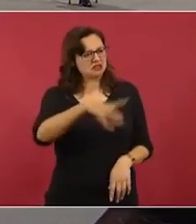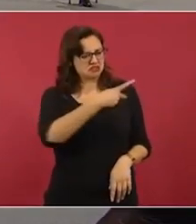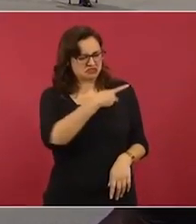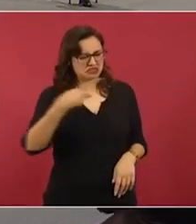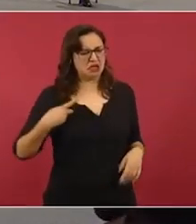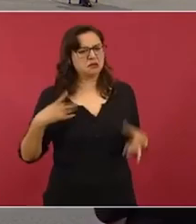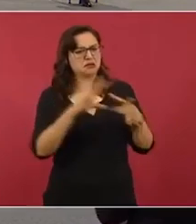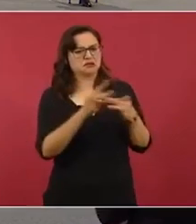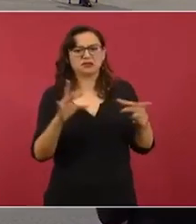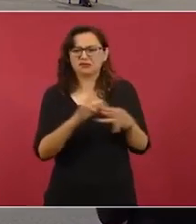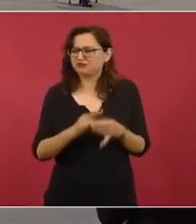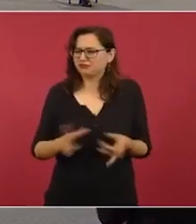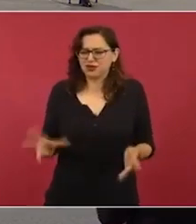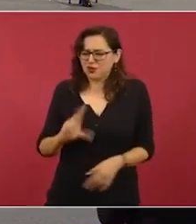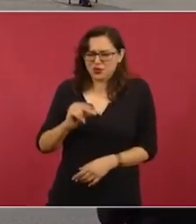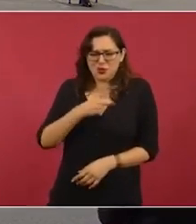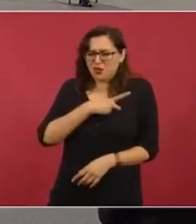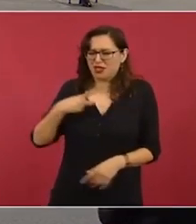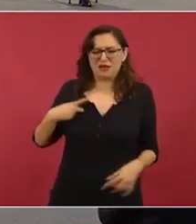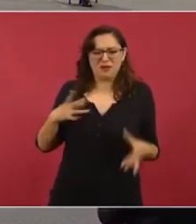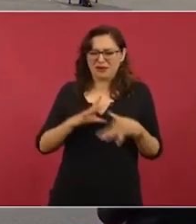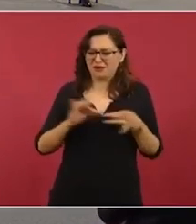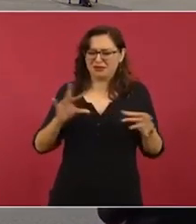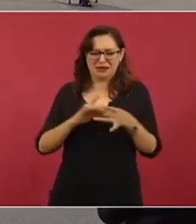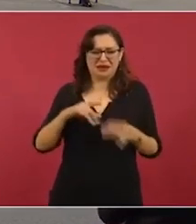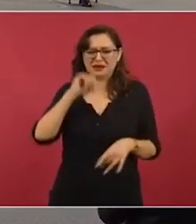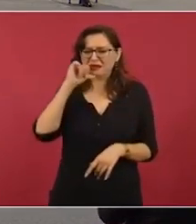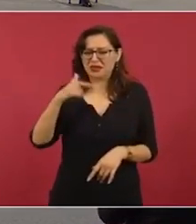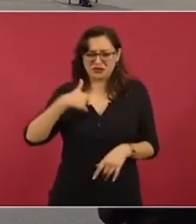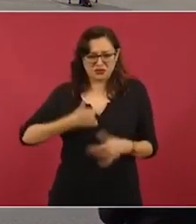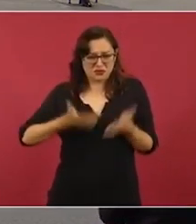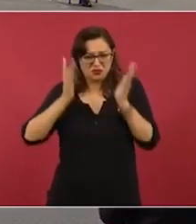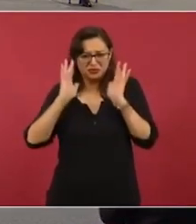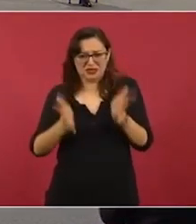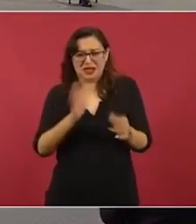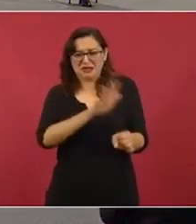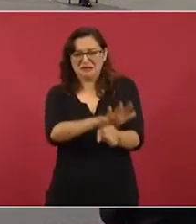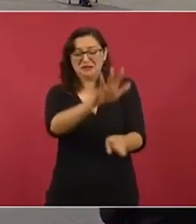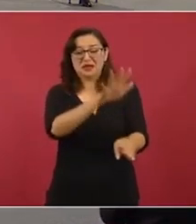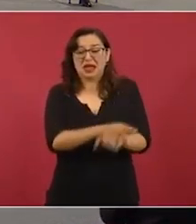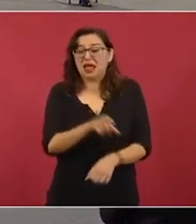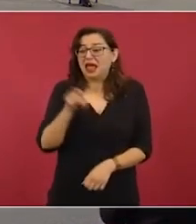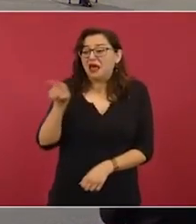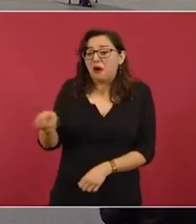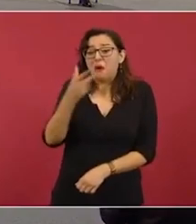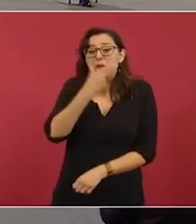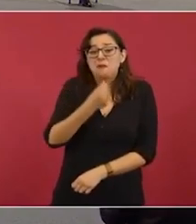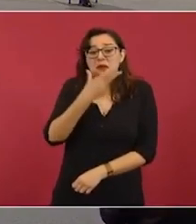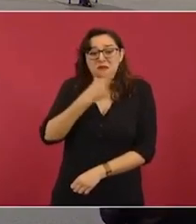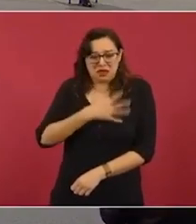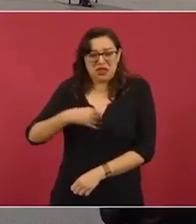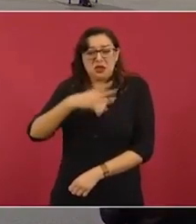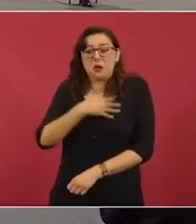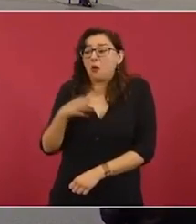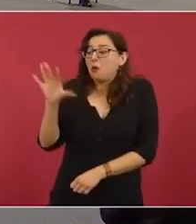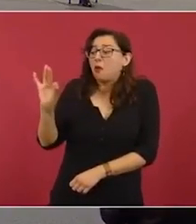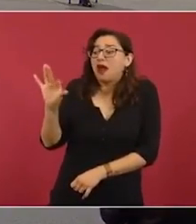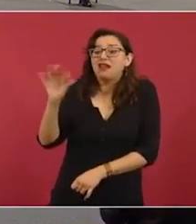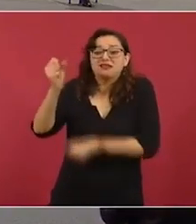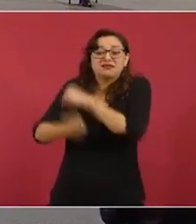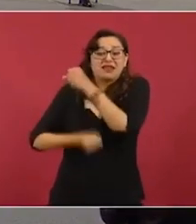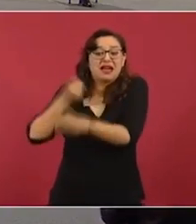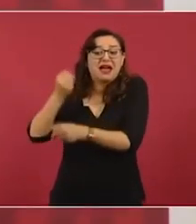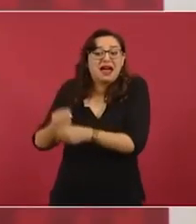hablado bastante. José Ramón tiene 40 años, está casado, rentó una casa